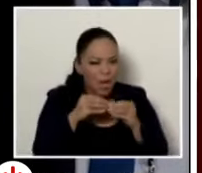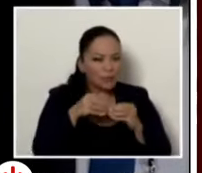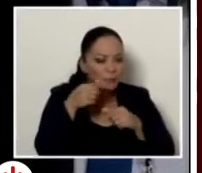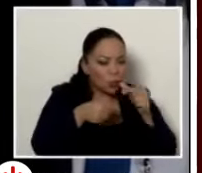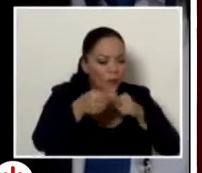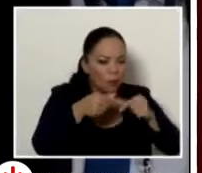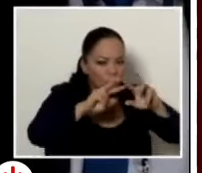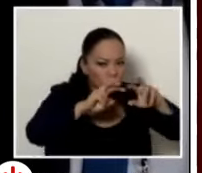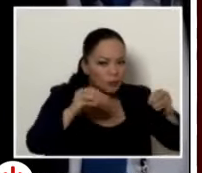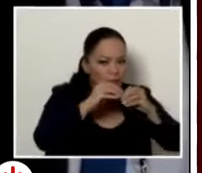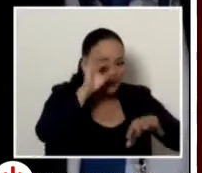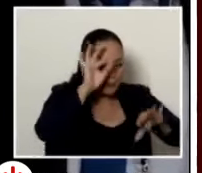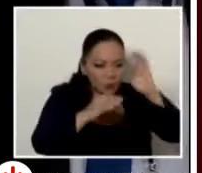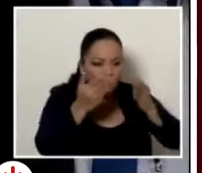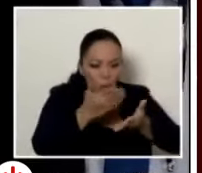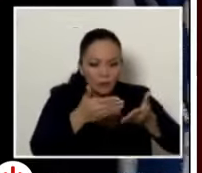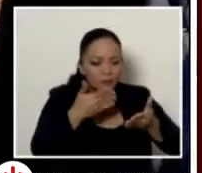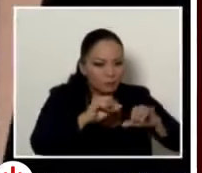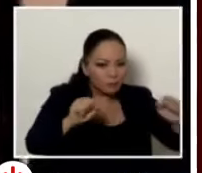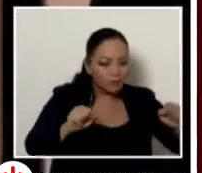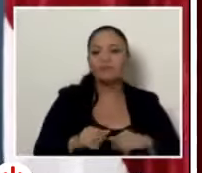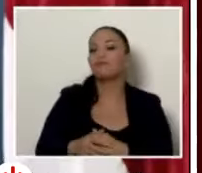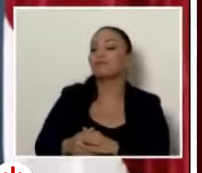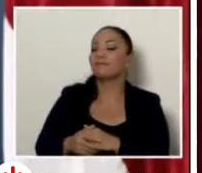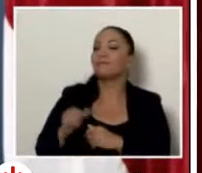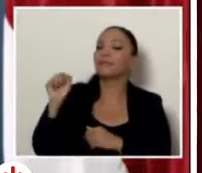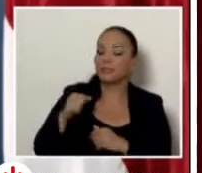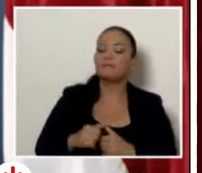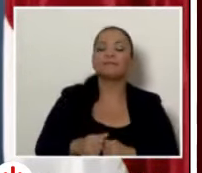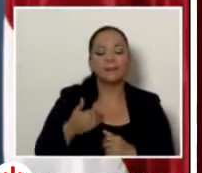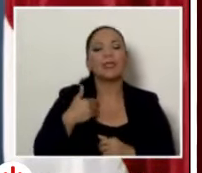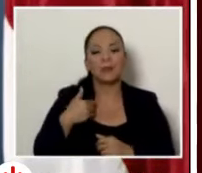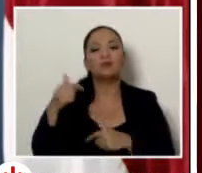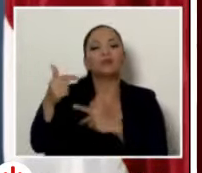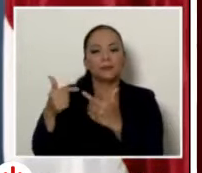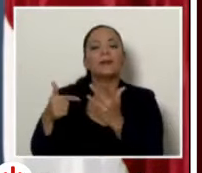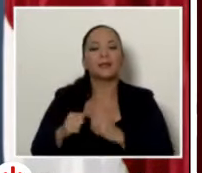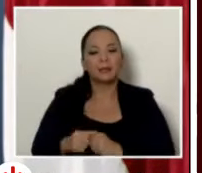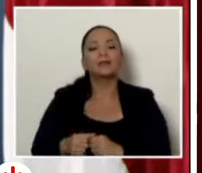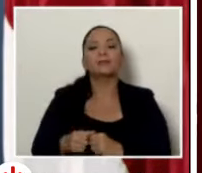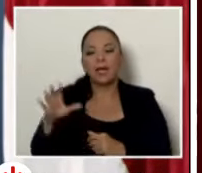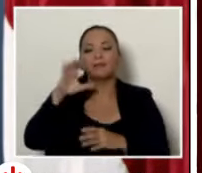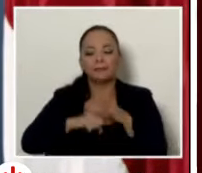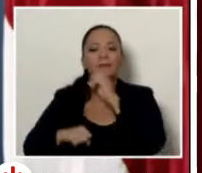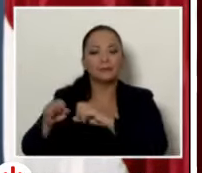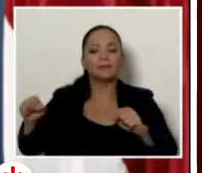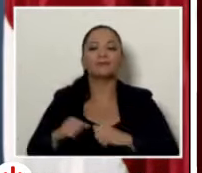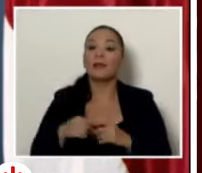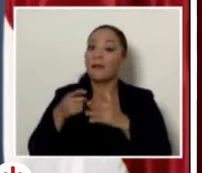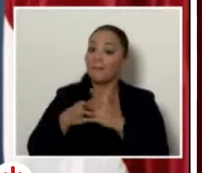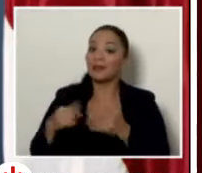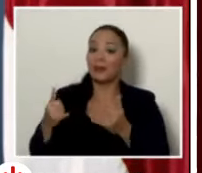avanzando su gobierno descubiertas? Ya tenemos varias adicionales esto está empezando y la reacción